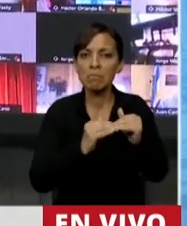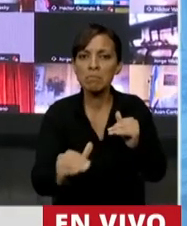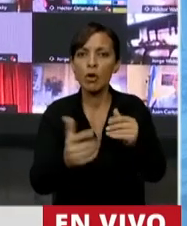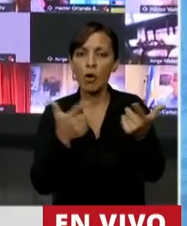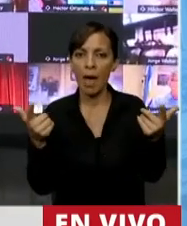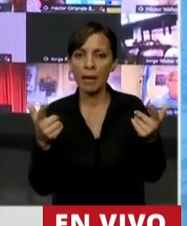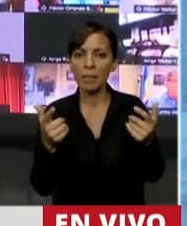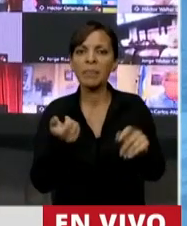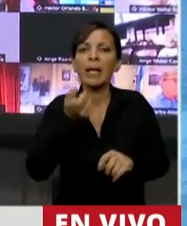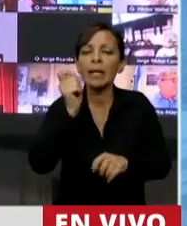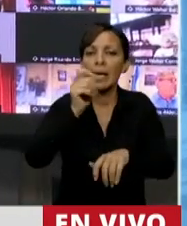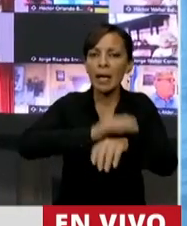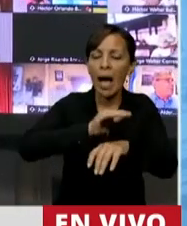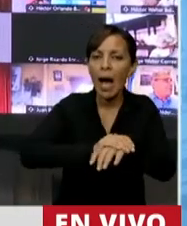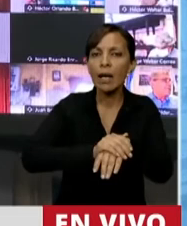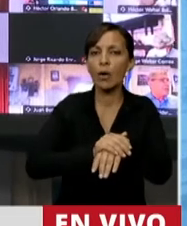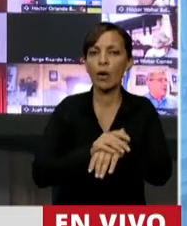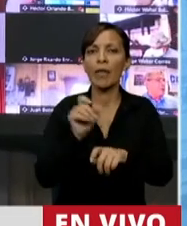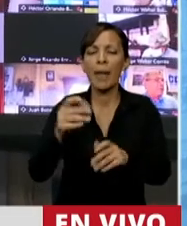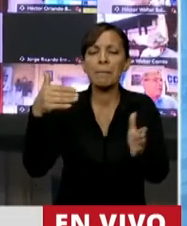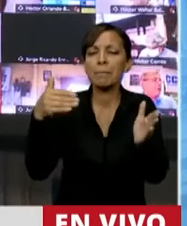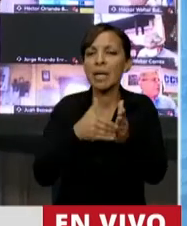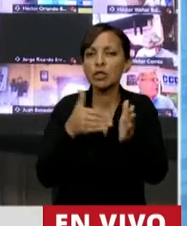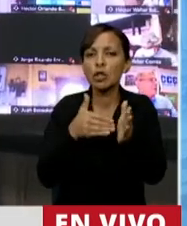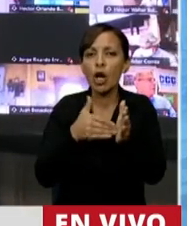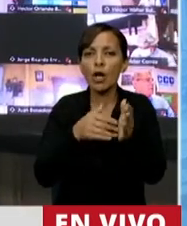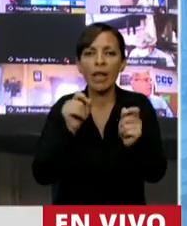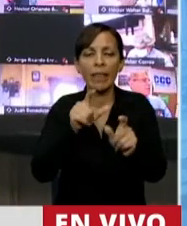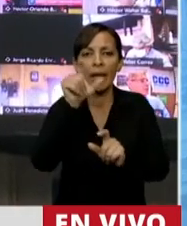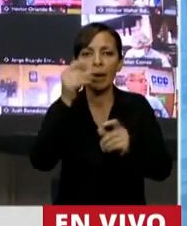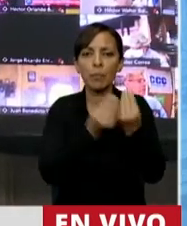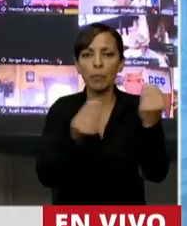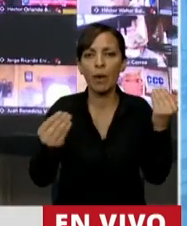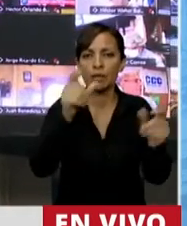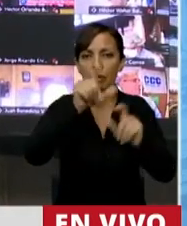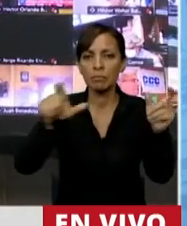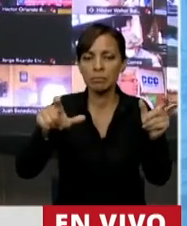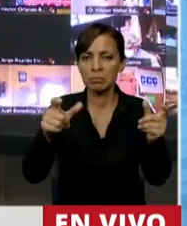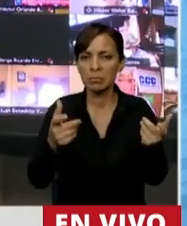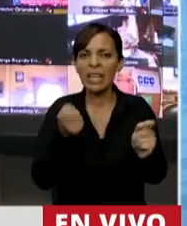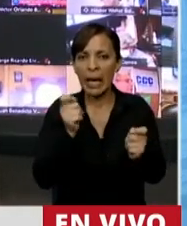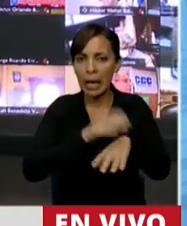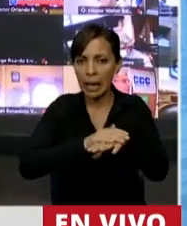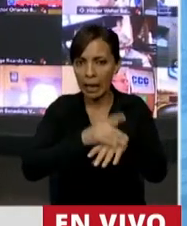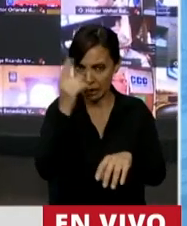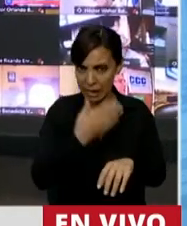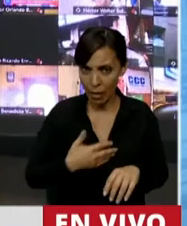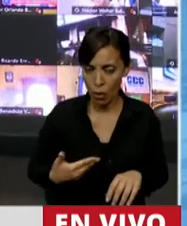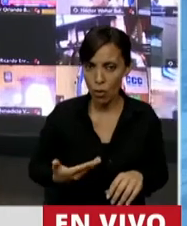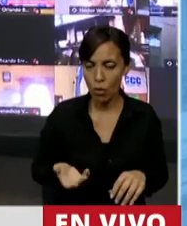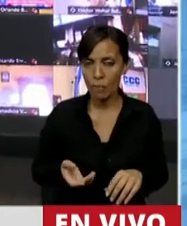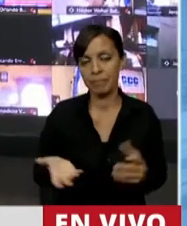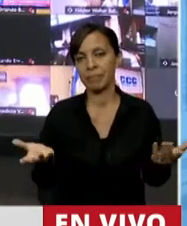¿Y quién se va a hacer cargo de los millones de desempleos que se generen? ¿El Estado? Y